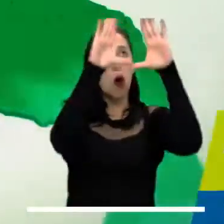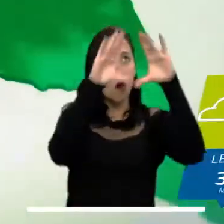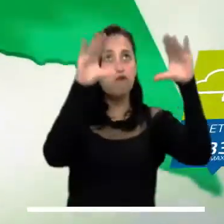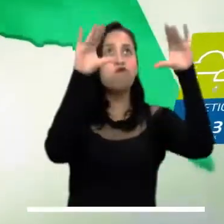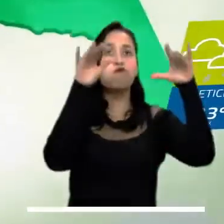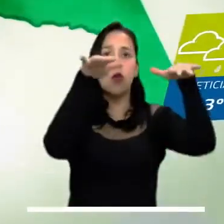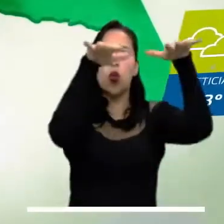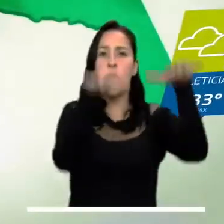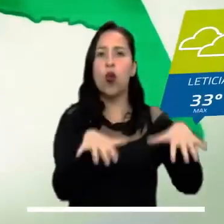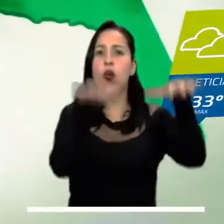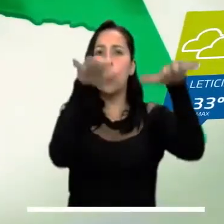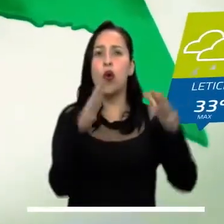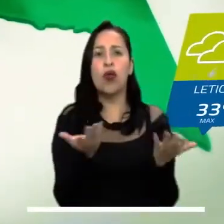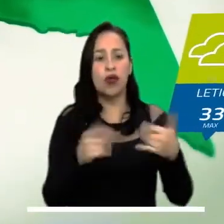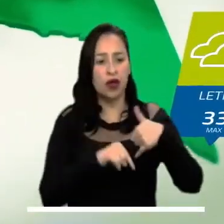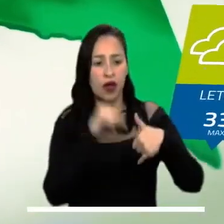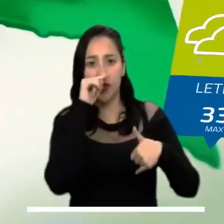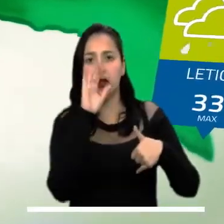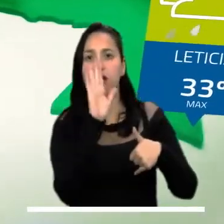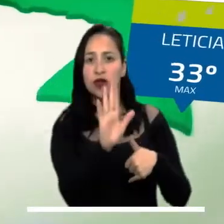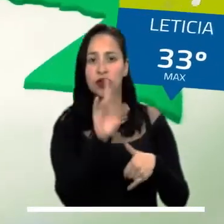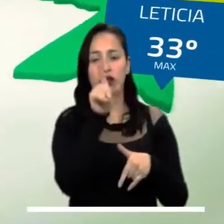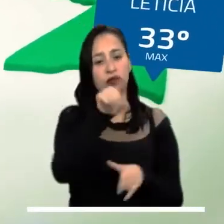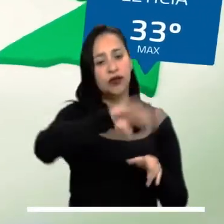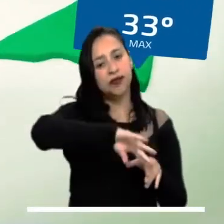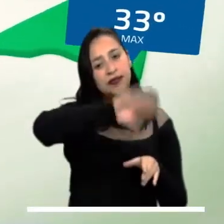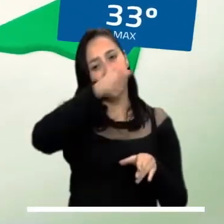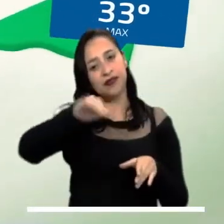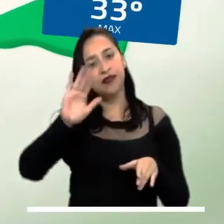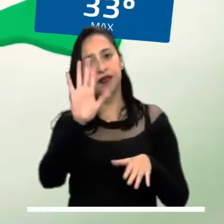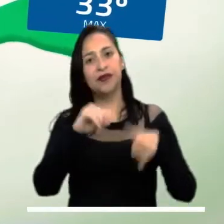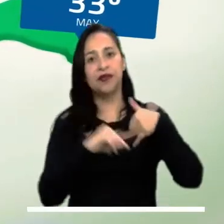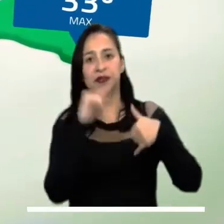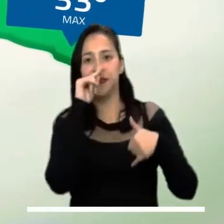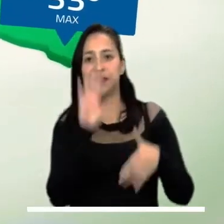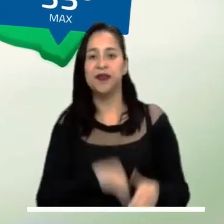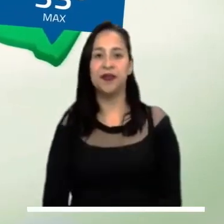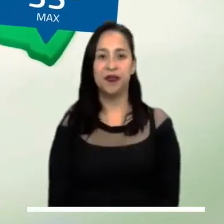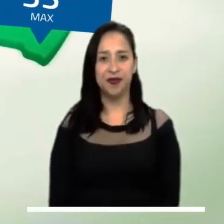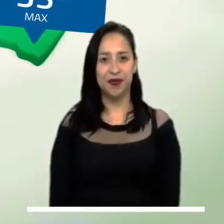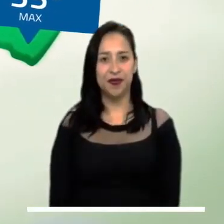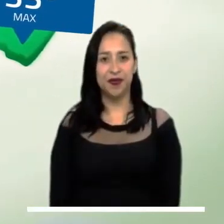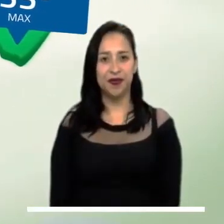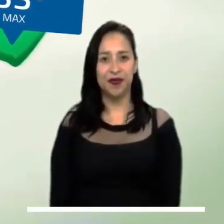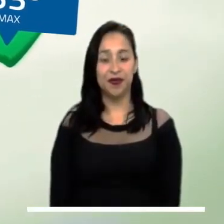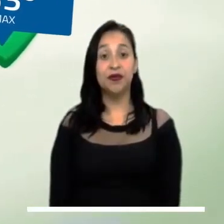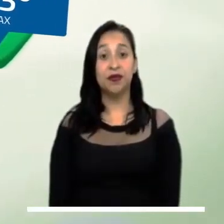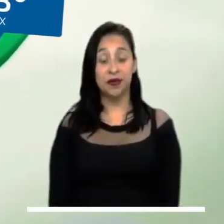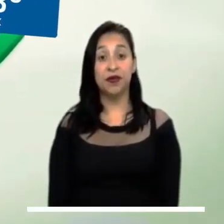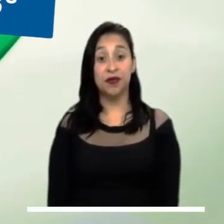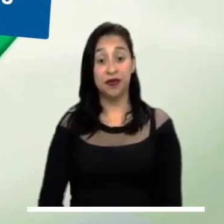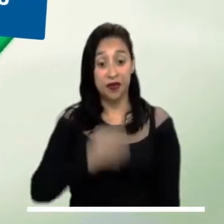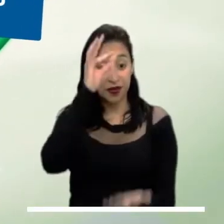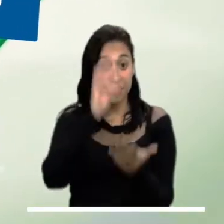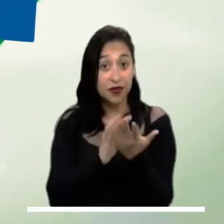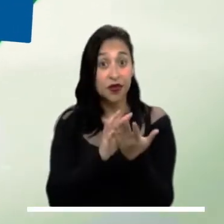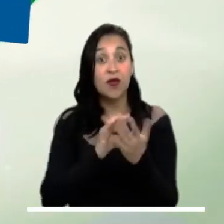La Amazonía tendrá una tarde con algunas nubes en el cielo y posibles lluvias ligeras en Amazonas y el pie de Monte Amazónico.